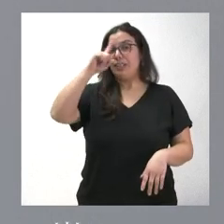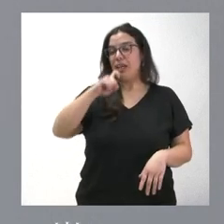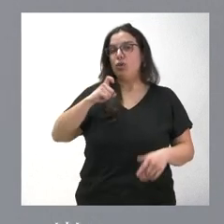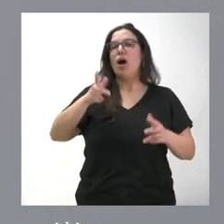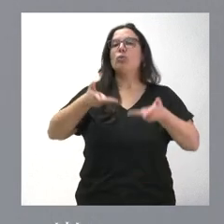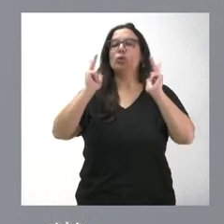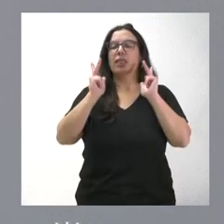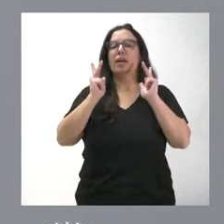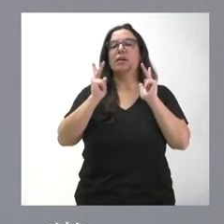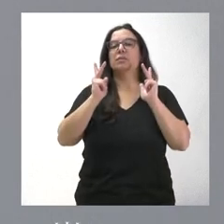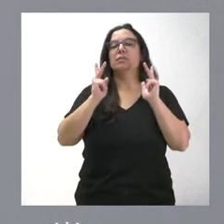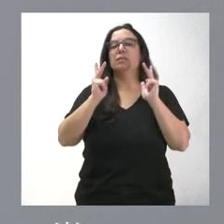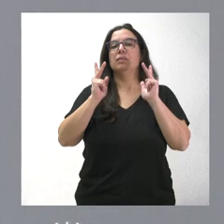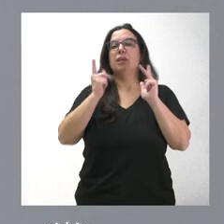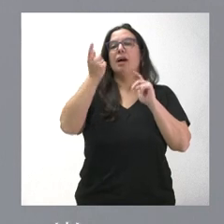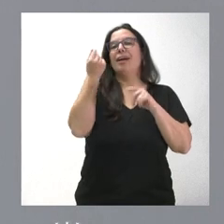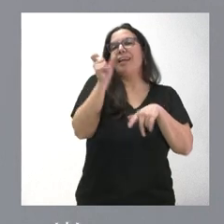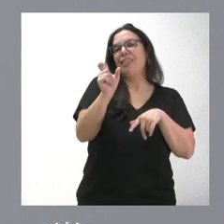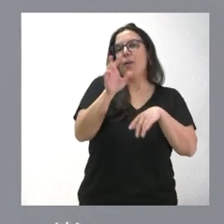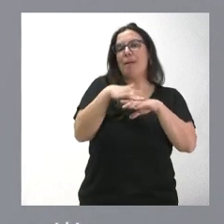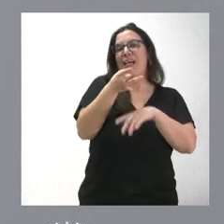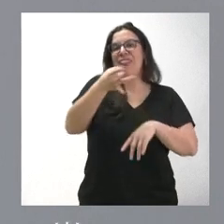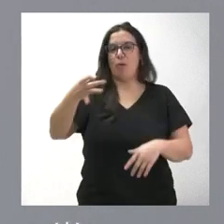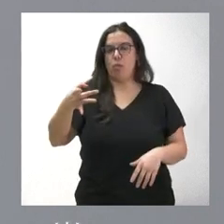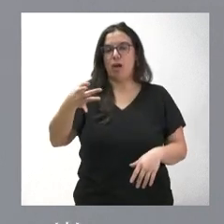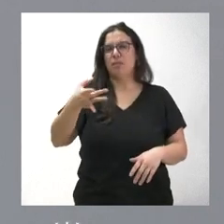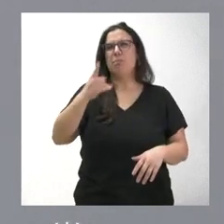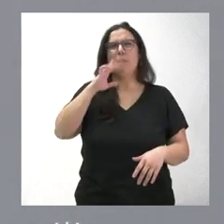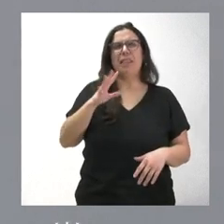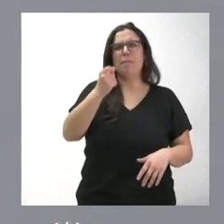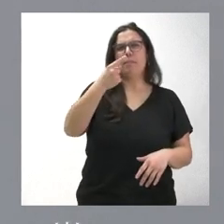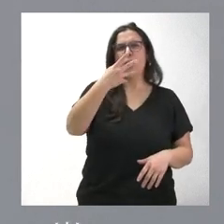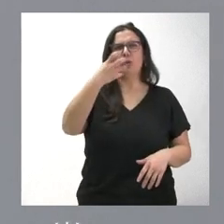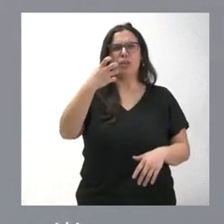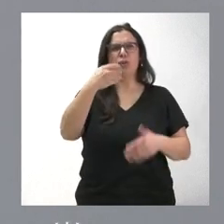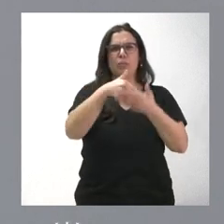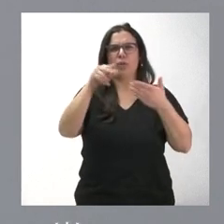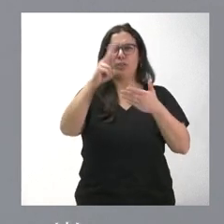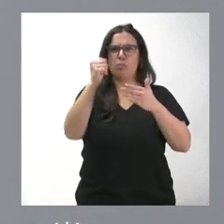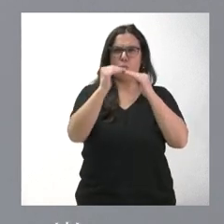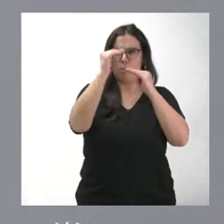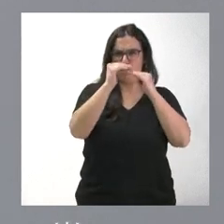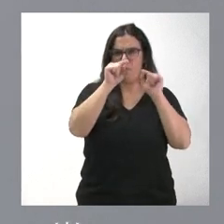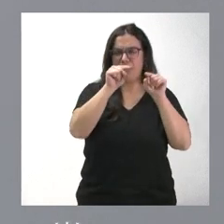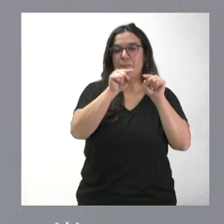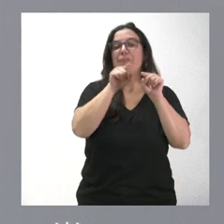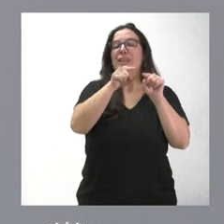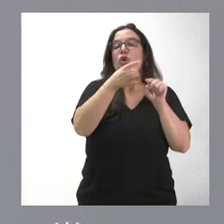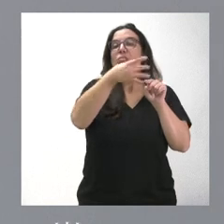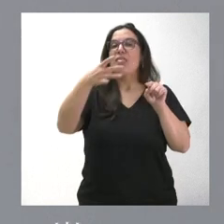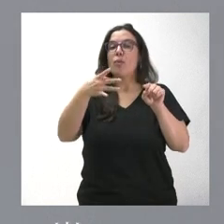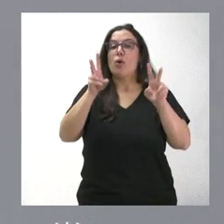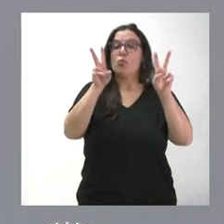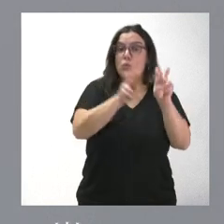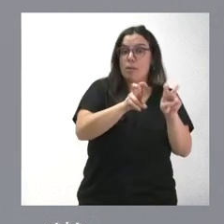endeudamiento que creo recordar que superaban algo los 1.400 millones de euros. Esto era tanto el endeudamiento nuevo